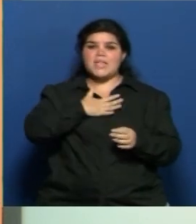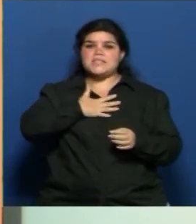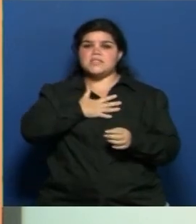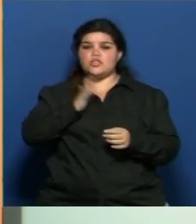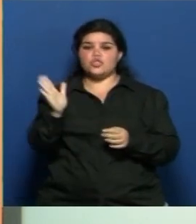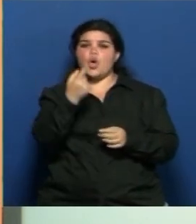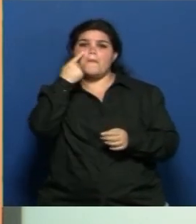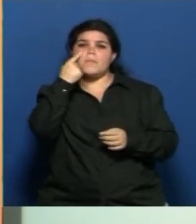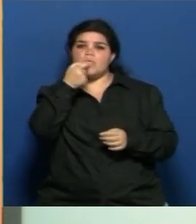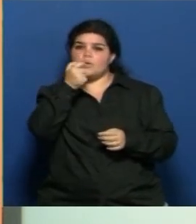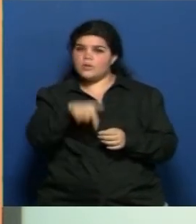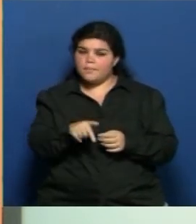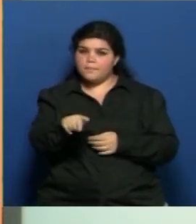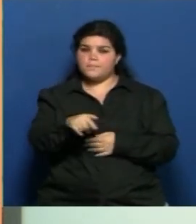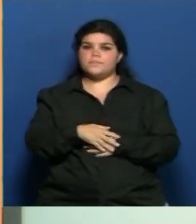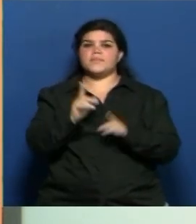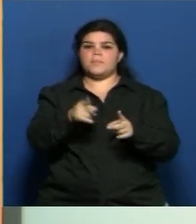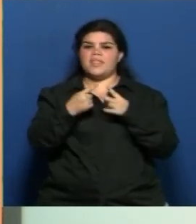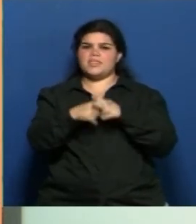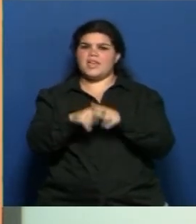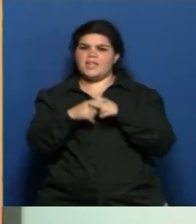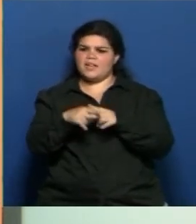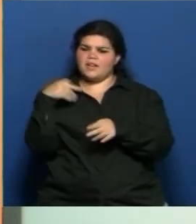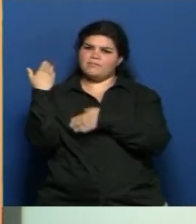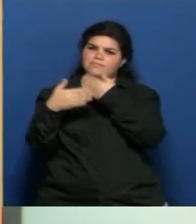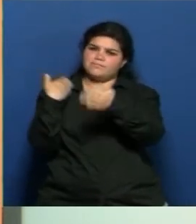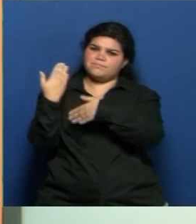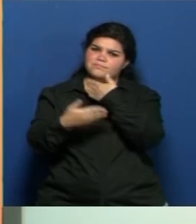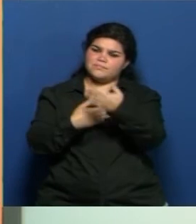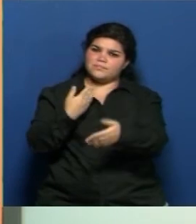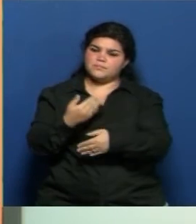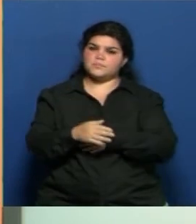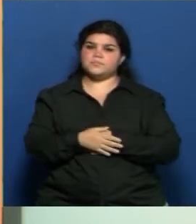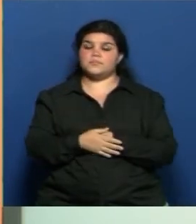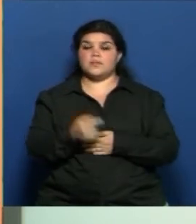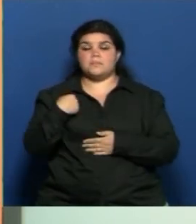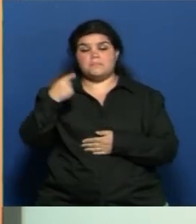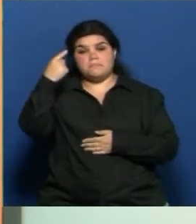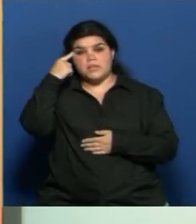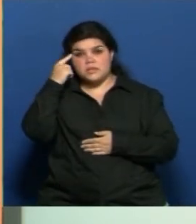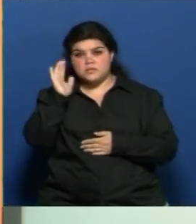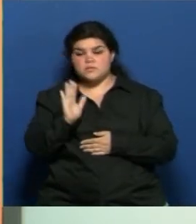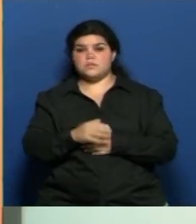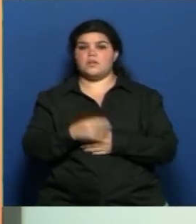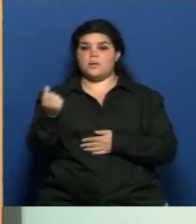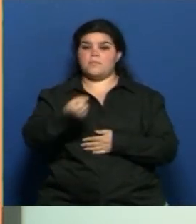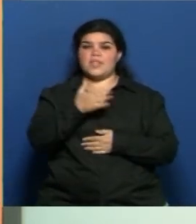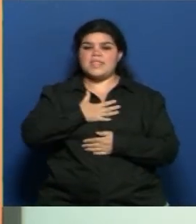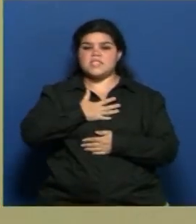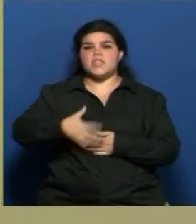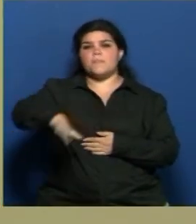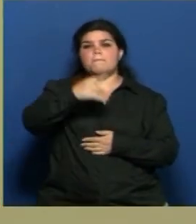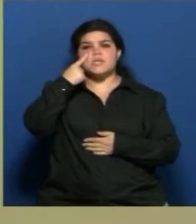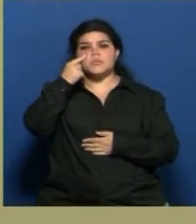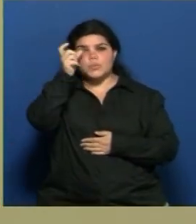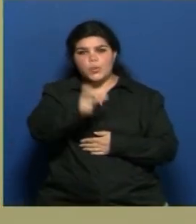donde se han hecho muchos talleres durante un proceso largo y creo que es un poco, digamos, el sentir de la gente. Y